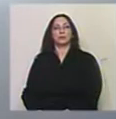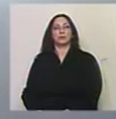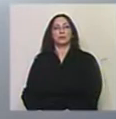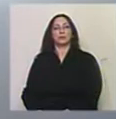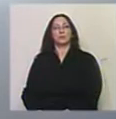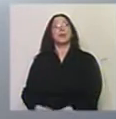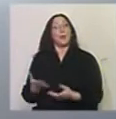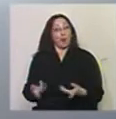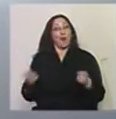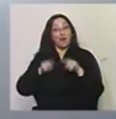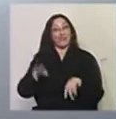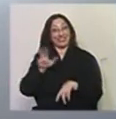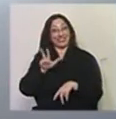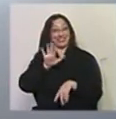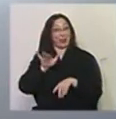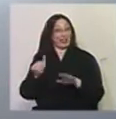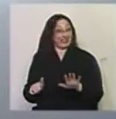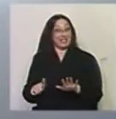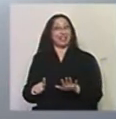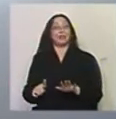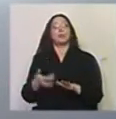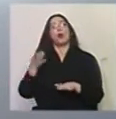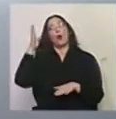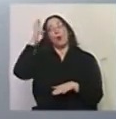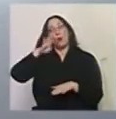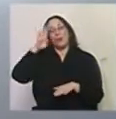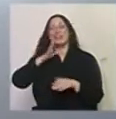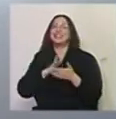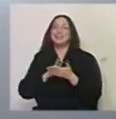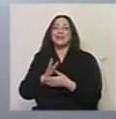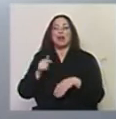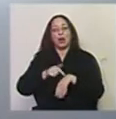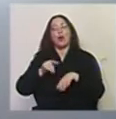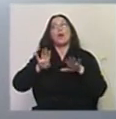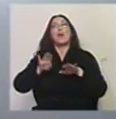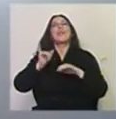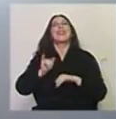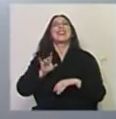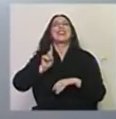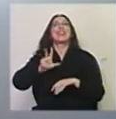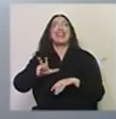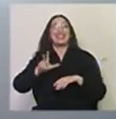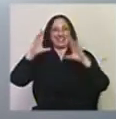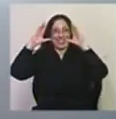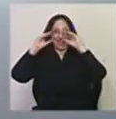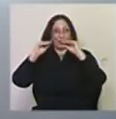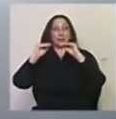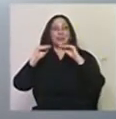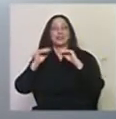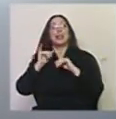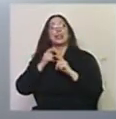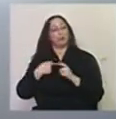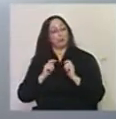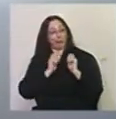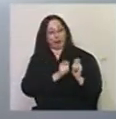Bueno, volvemos con 3356. Hago el homenaje de siempre. Son las 9 y 13 de la noche. Y te paso la